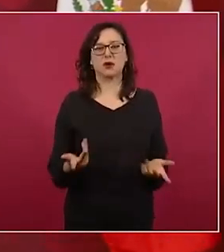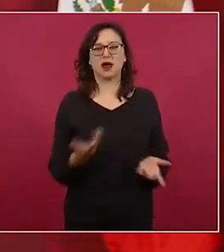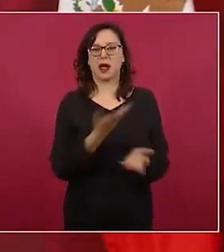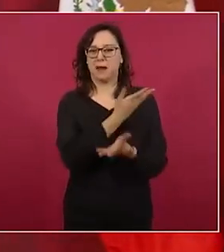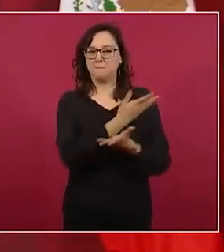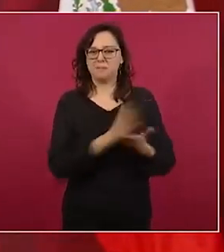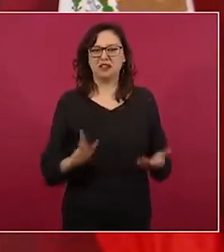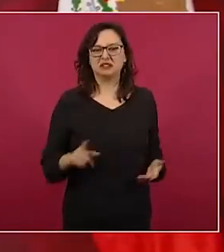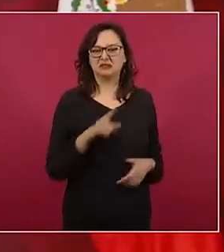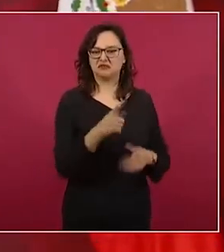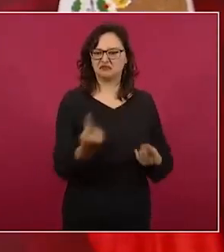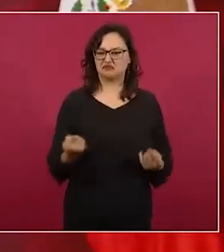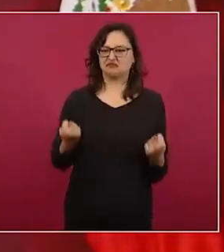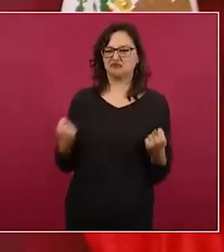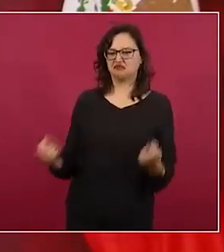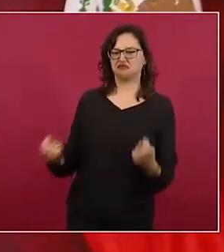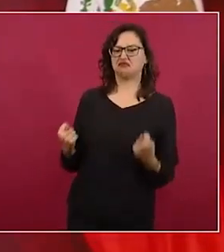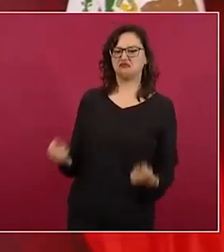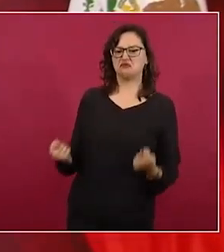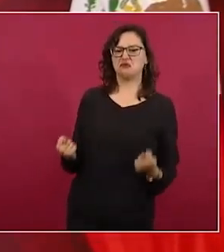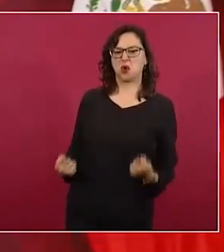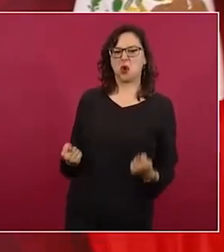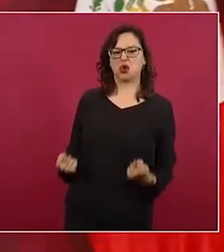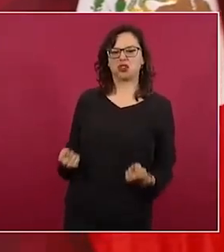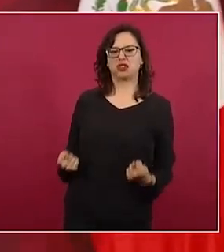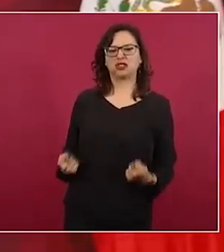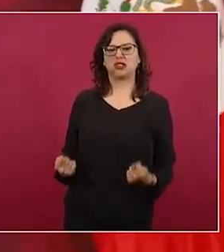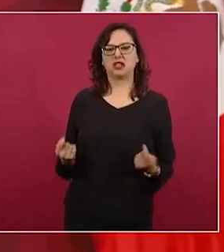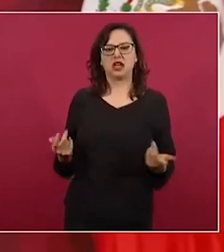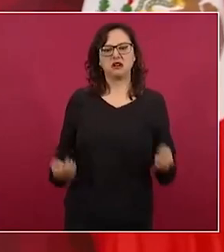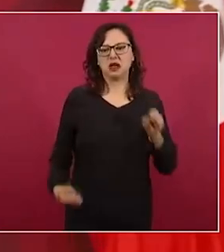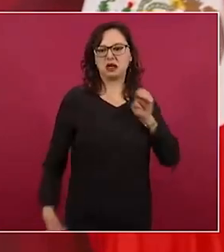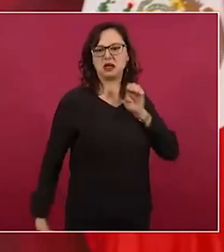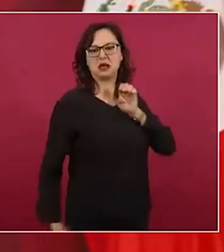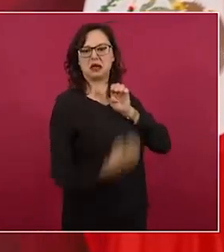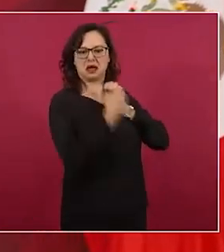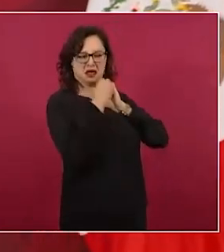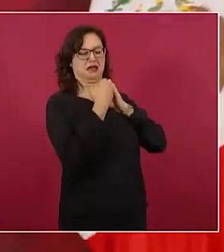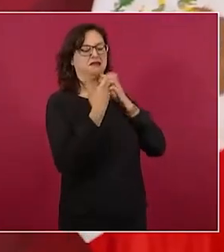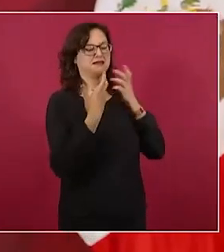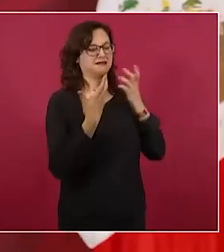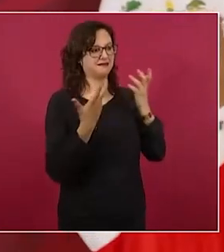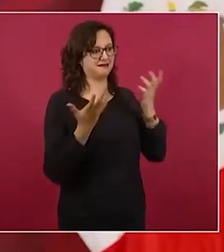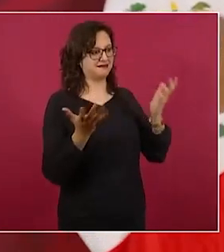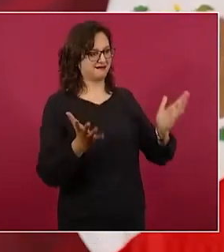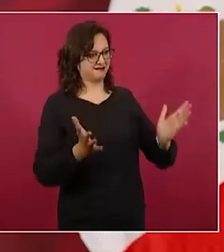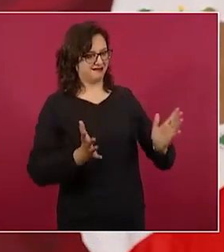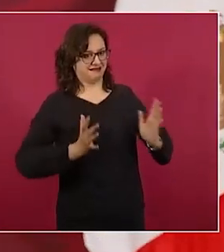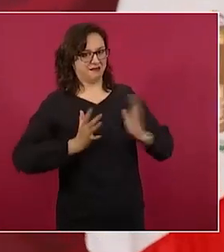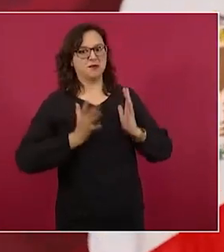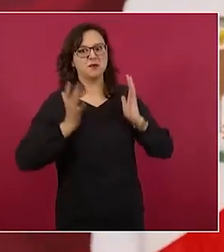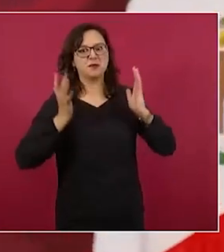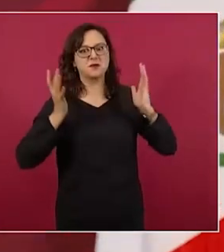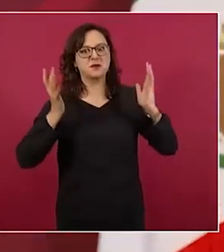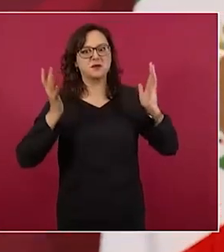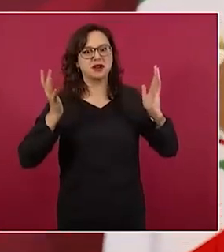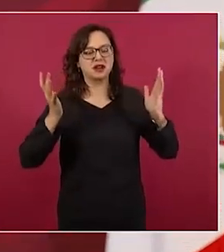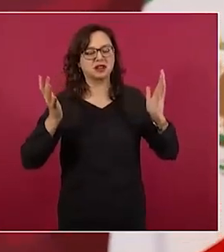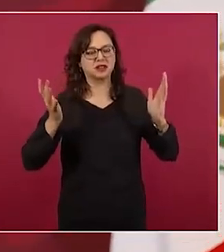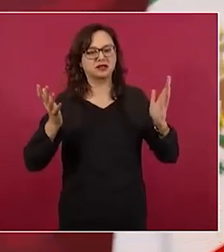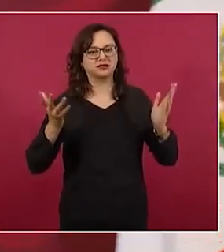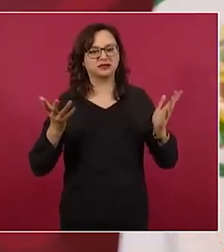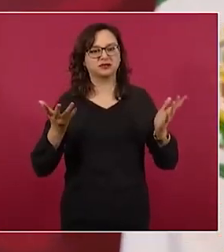burlarse de